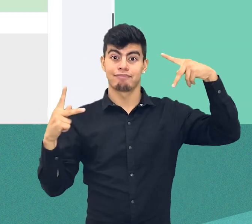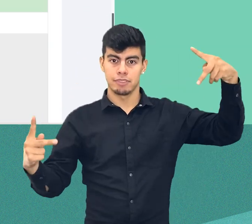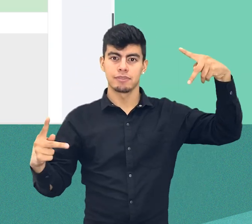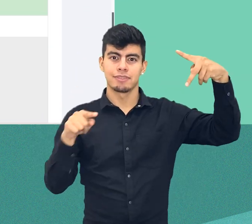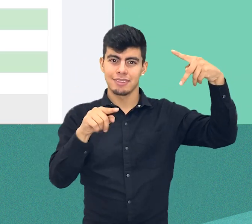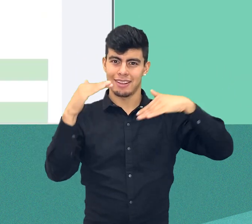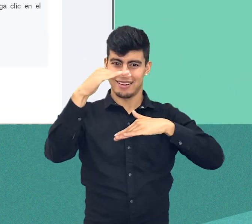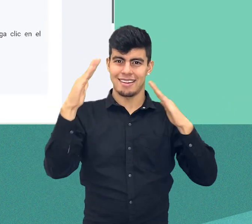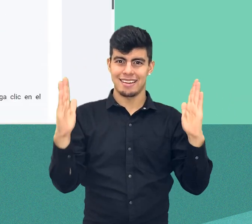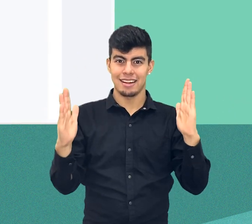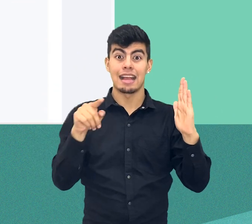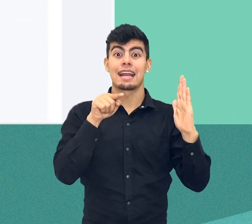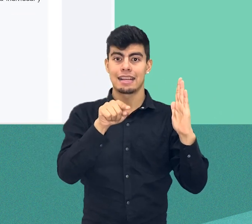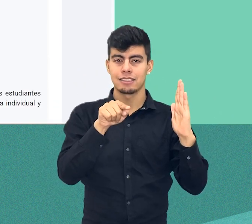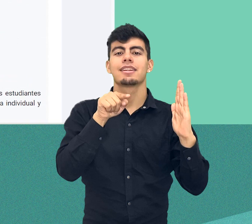correspondiente.